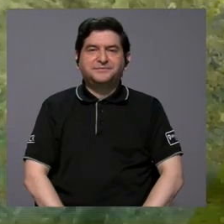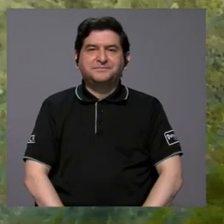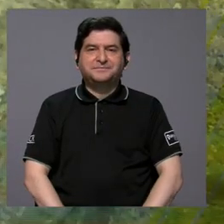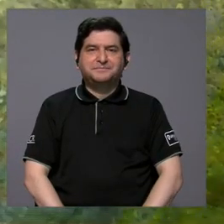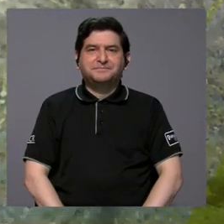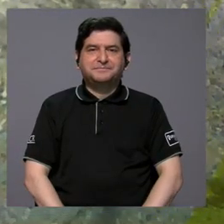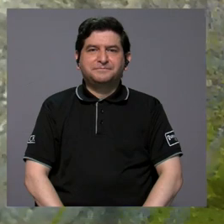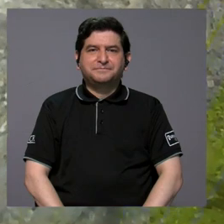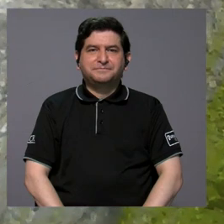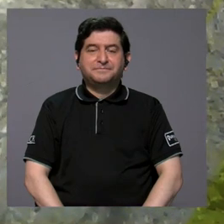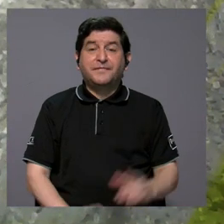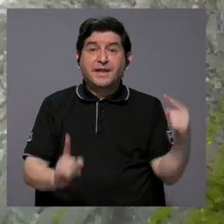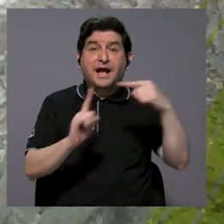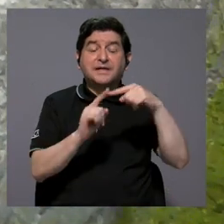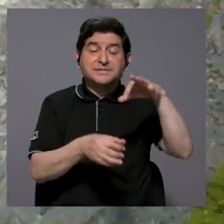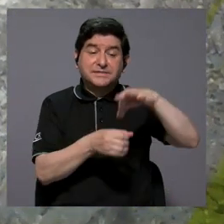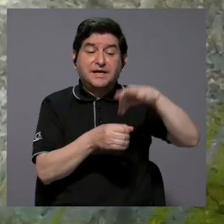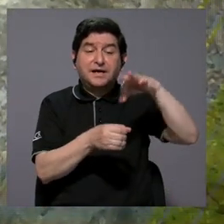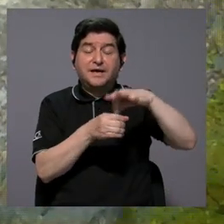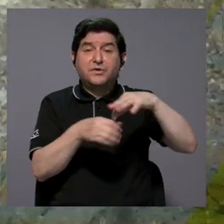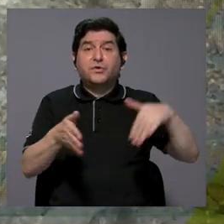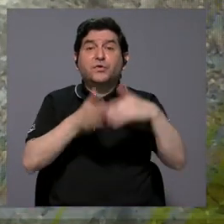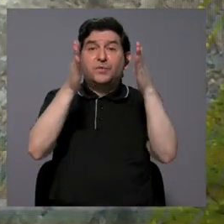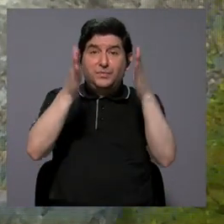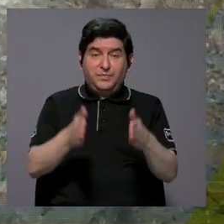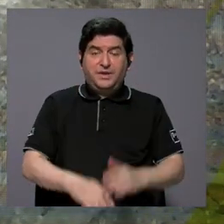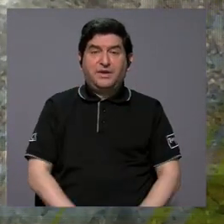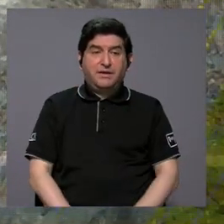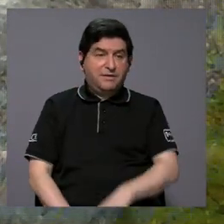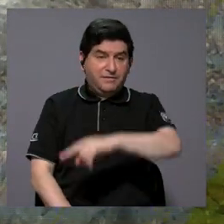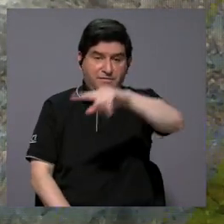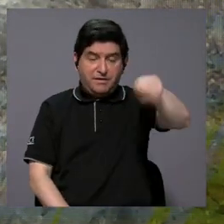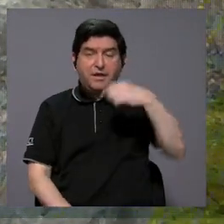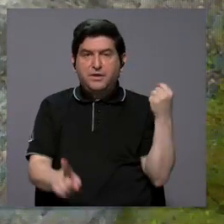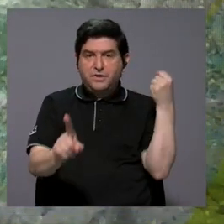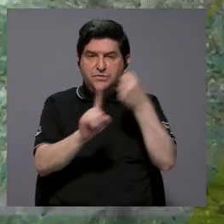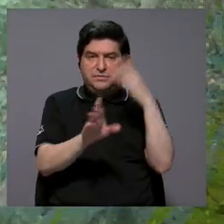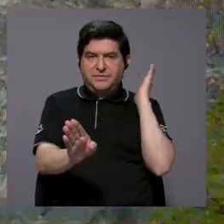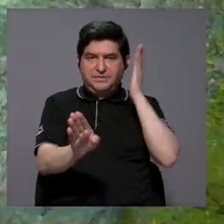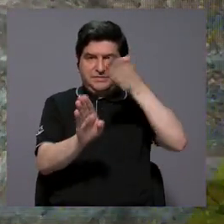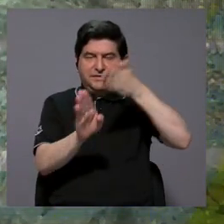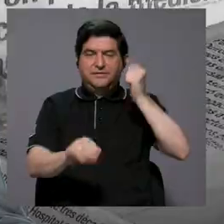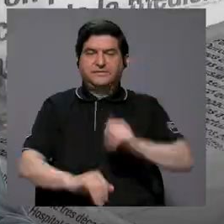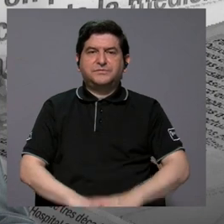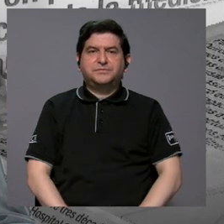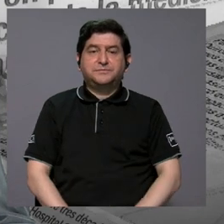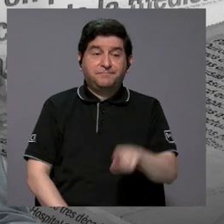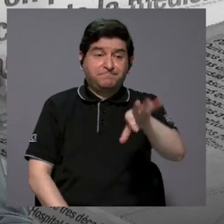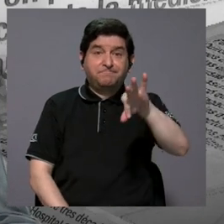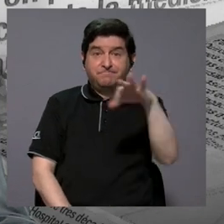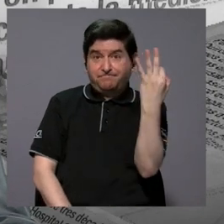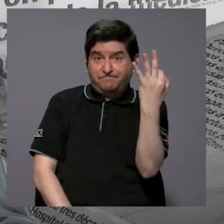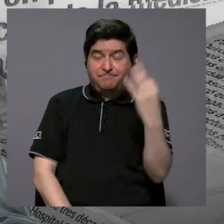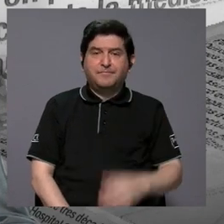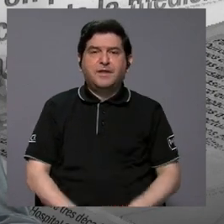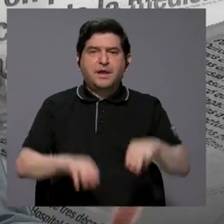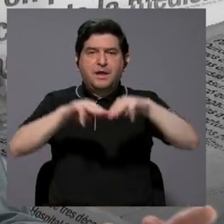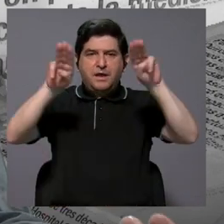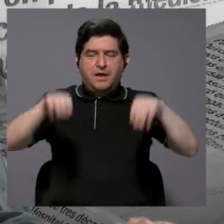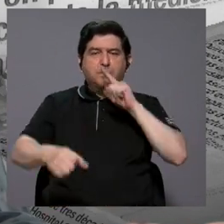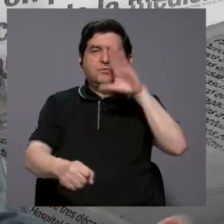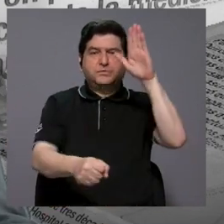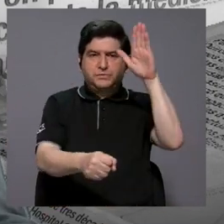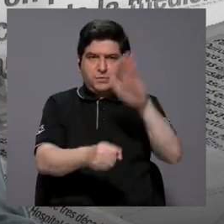como de hasta de agronomía tenemos estudiantes que se han visto impactados directamente con esto. De esa forma pues el museo está